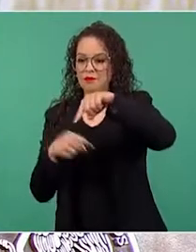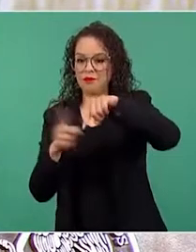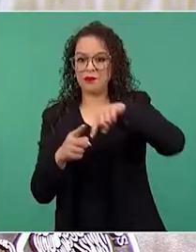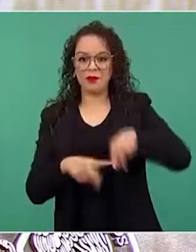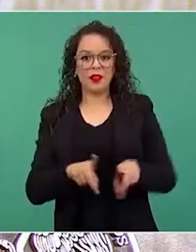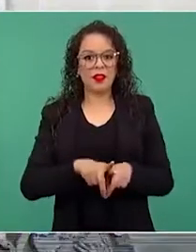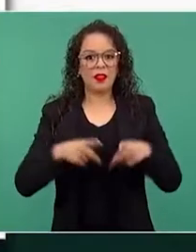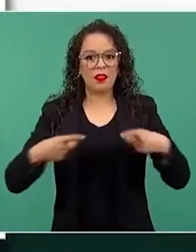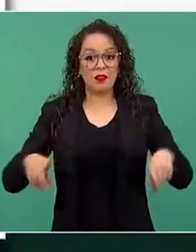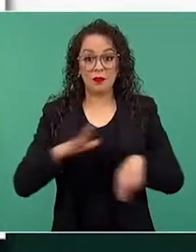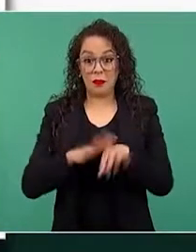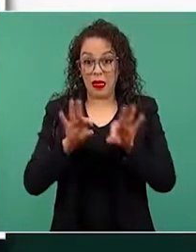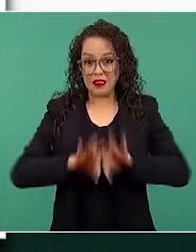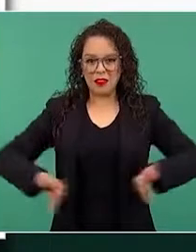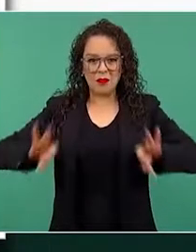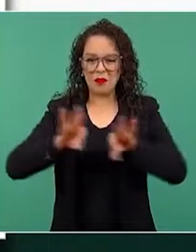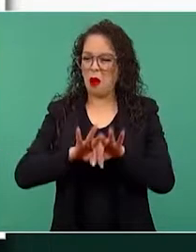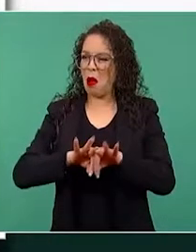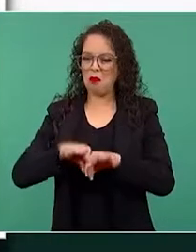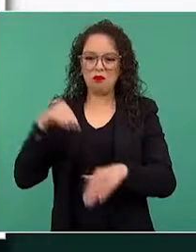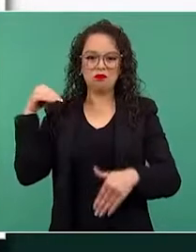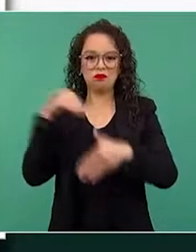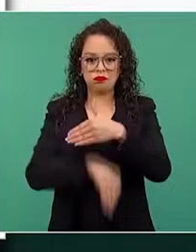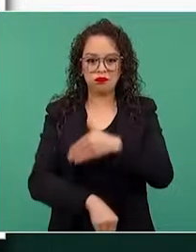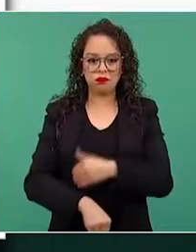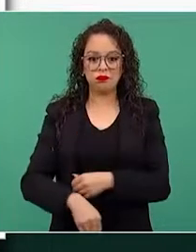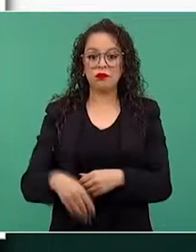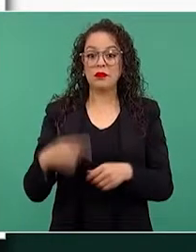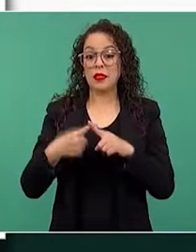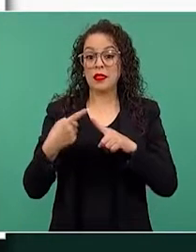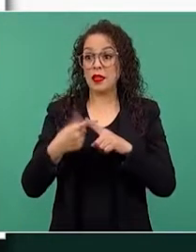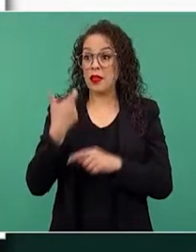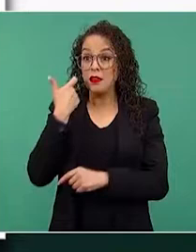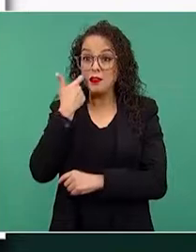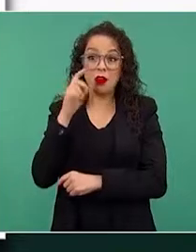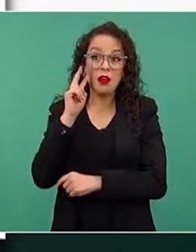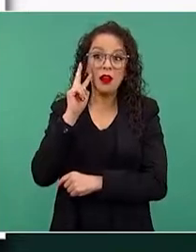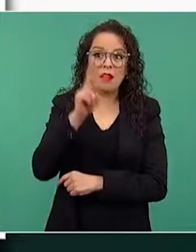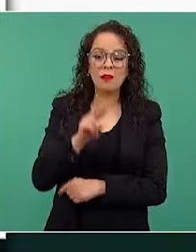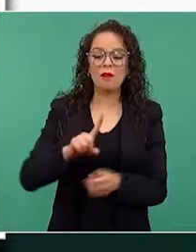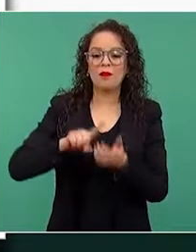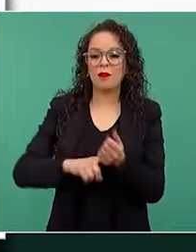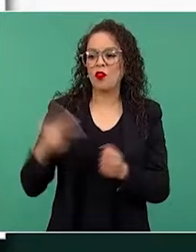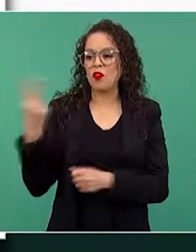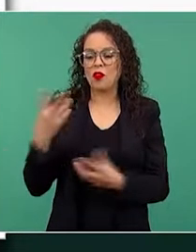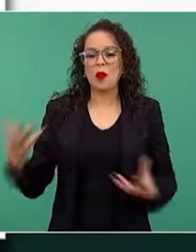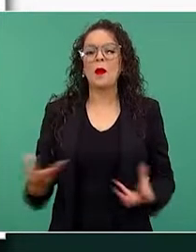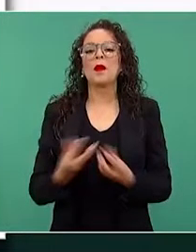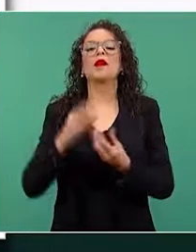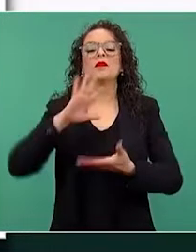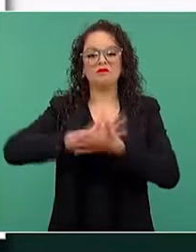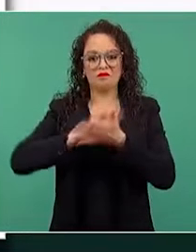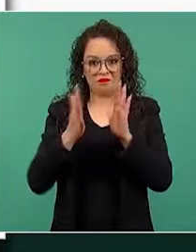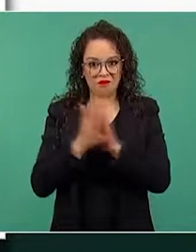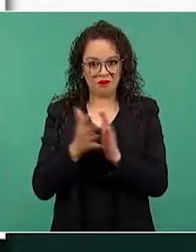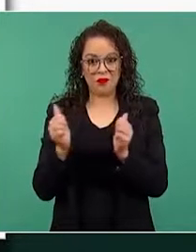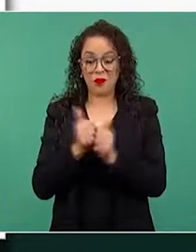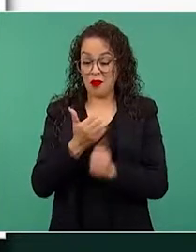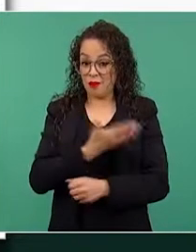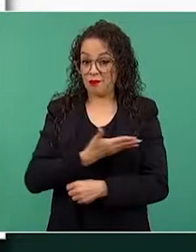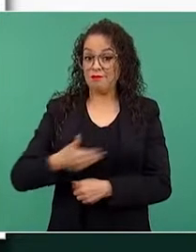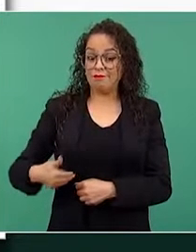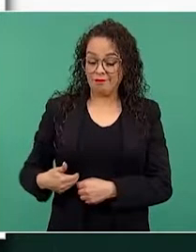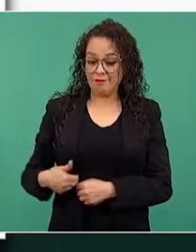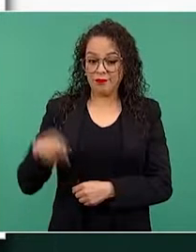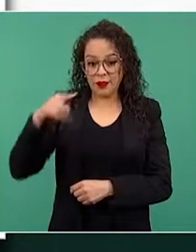más importante. El que no lo quiera ver es cómplice. El señor Max Kaiser, que dice ocuparse